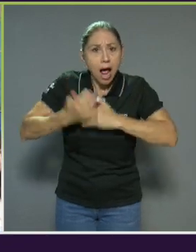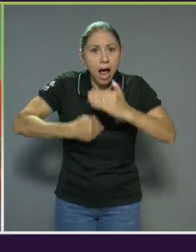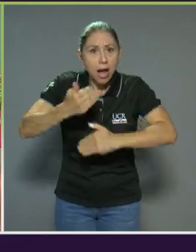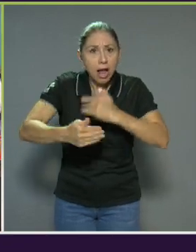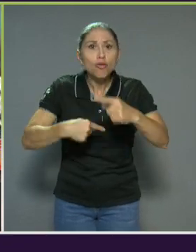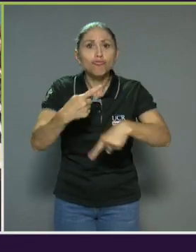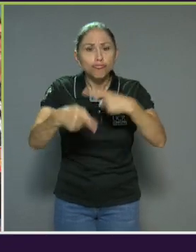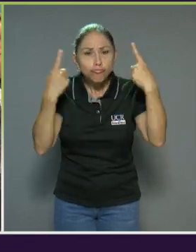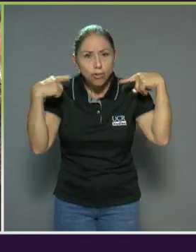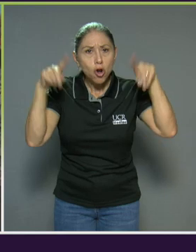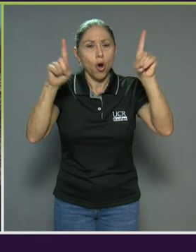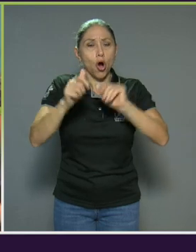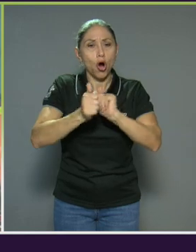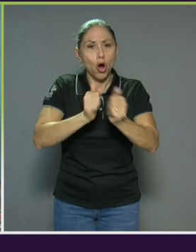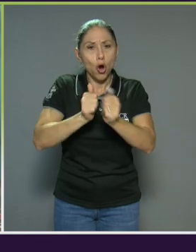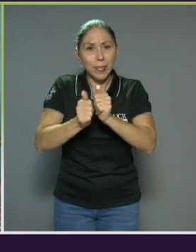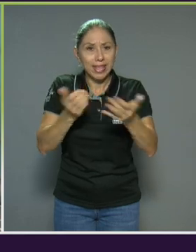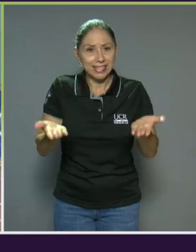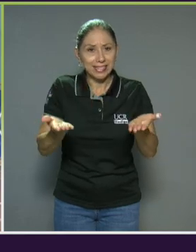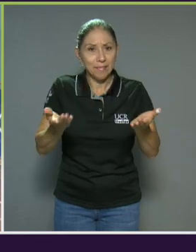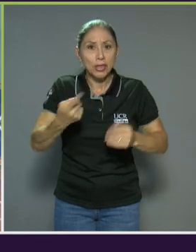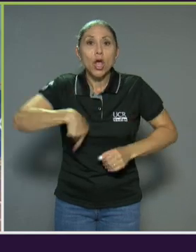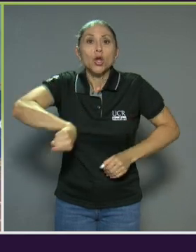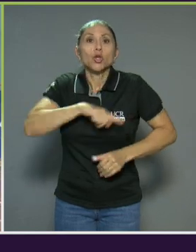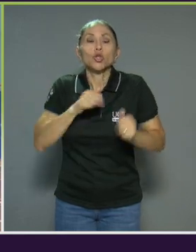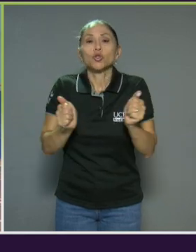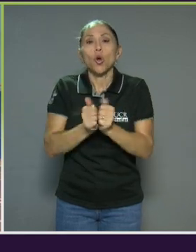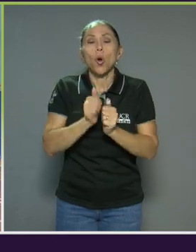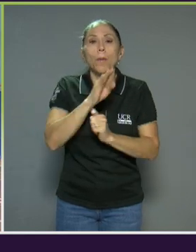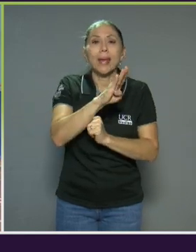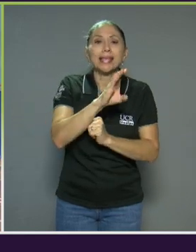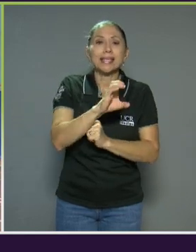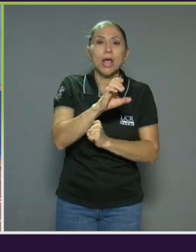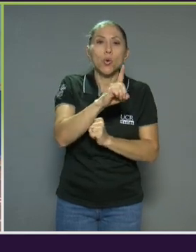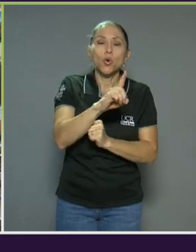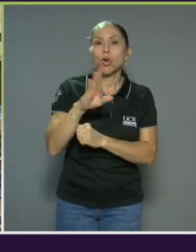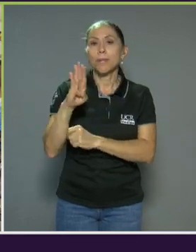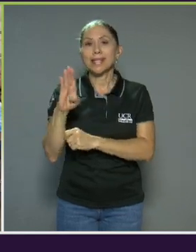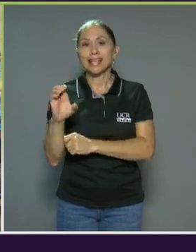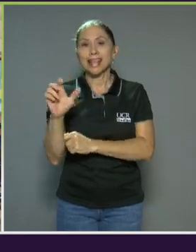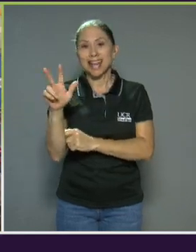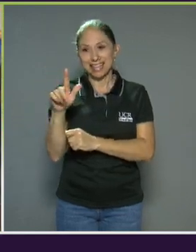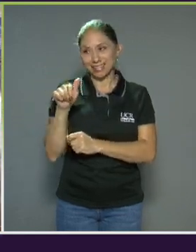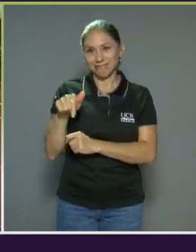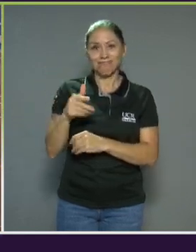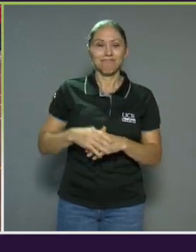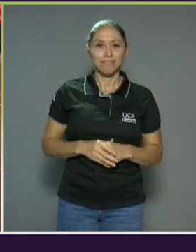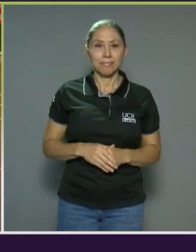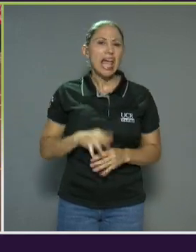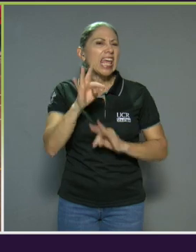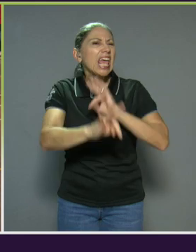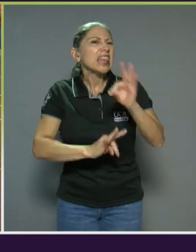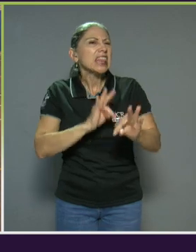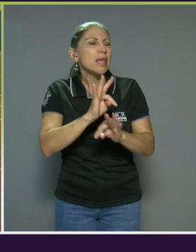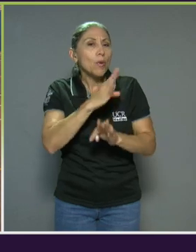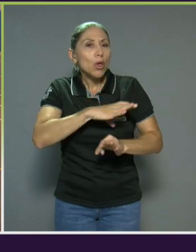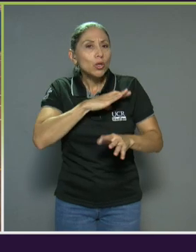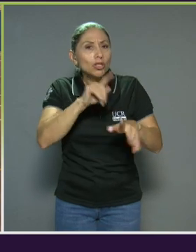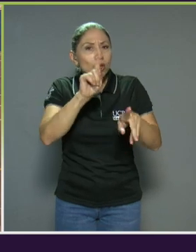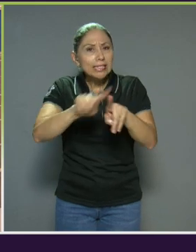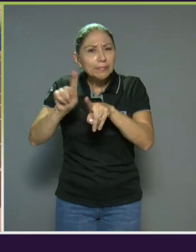logre hacer la competencia. Estamos con los BC1 y BC3 en este caso. ¿Qué tipo de condiciones de discapacidad